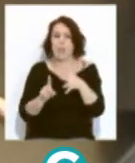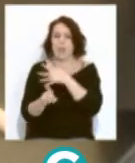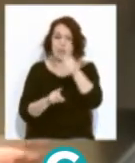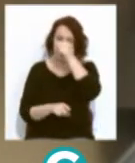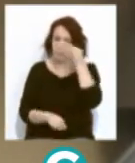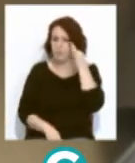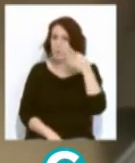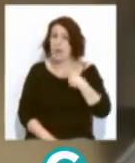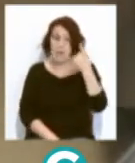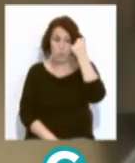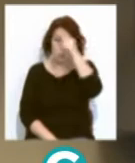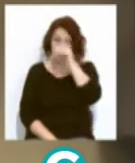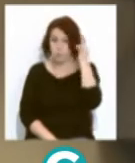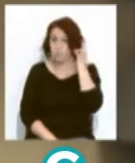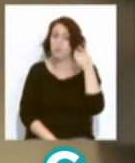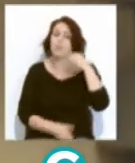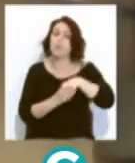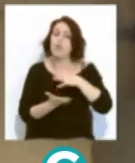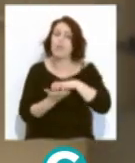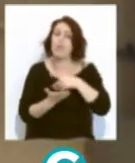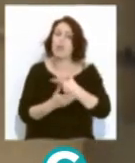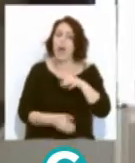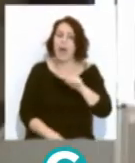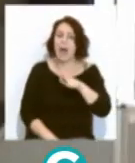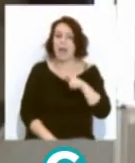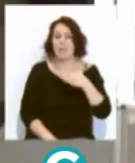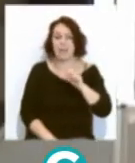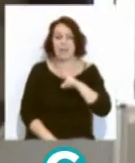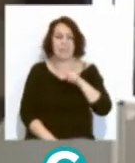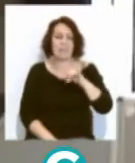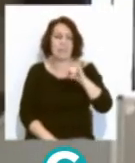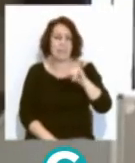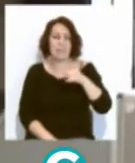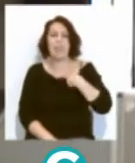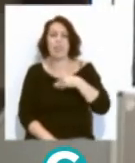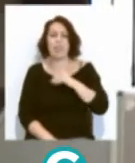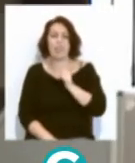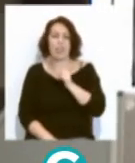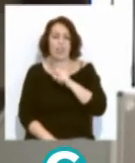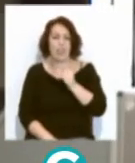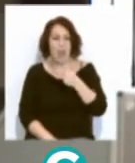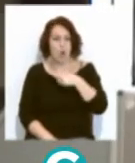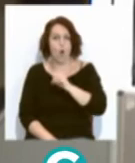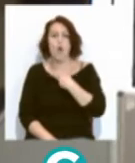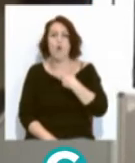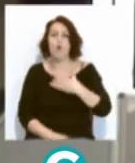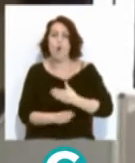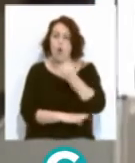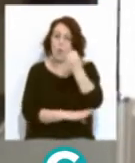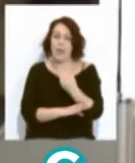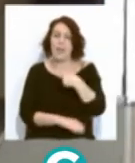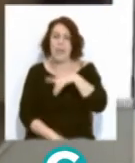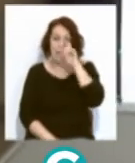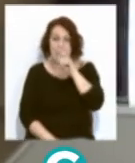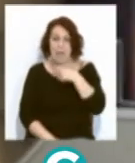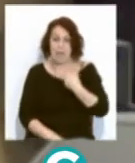Así, los alumnos y alumnas de los centros Rafael Alberti, Drago Columela y Fernando Aguilar asistirán a la presentación teatral